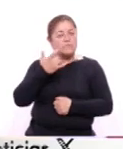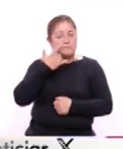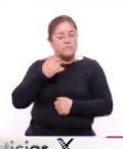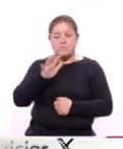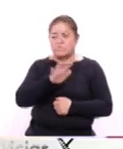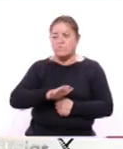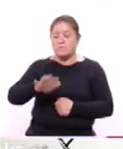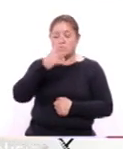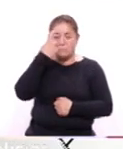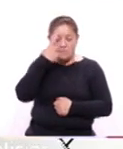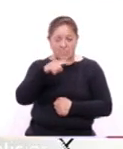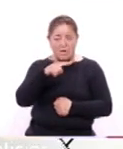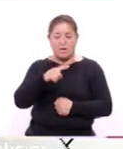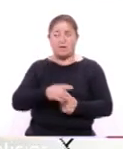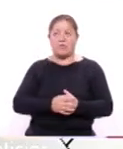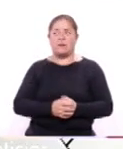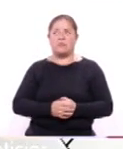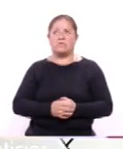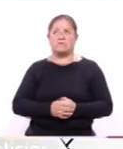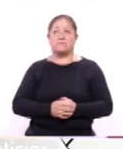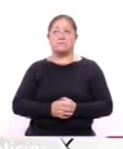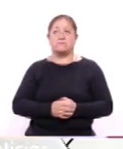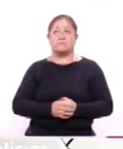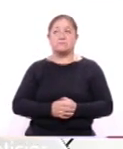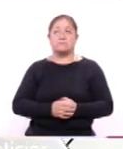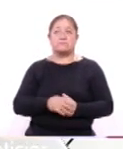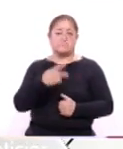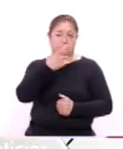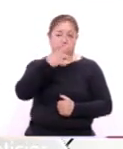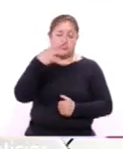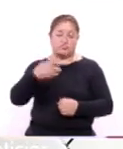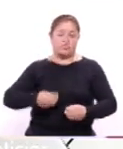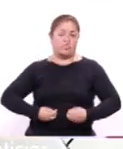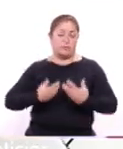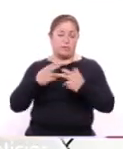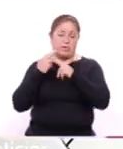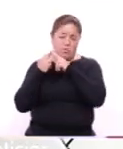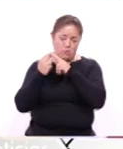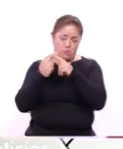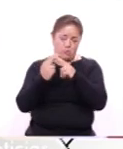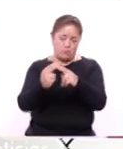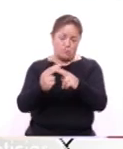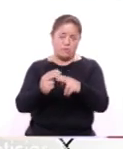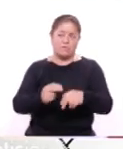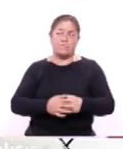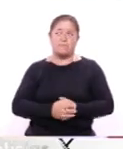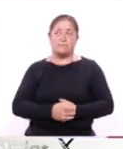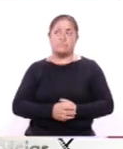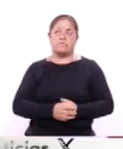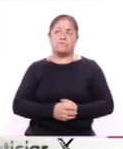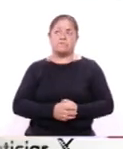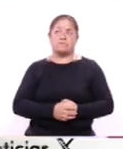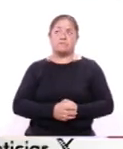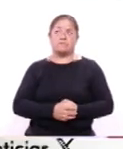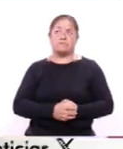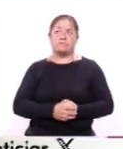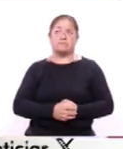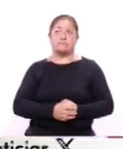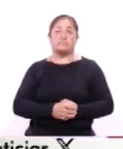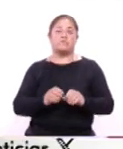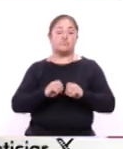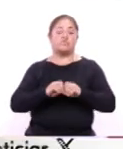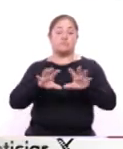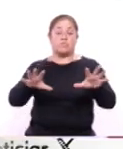que todo lo que a lo largo de su vida han dado a conocer,